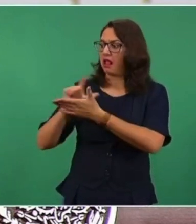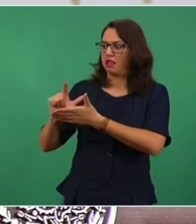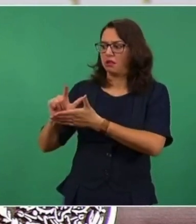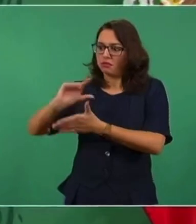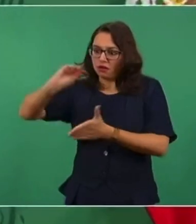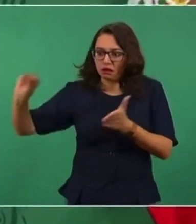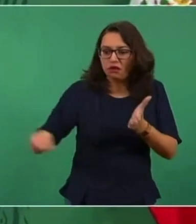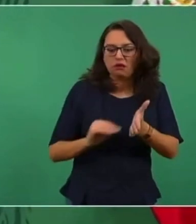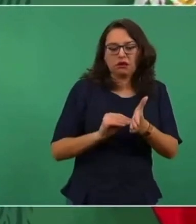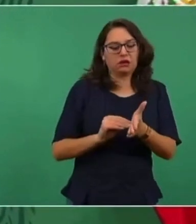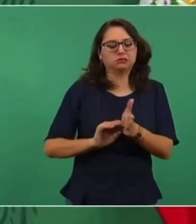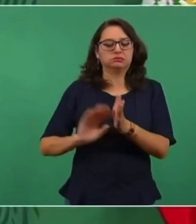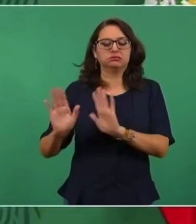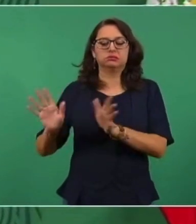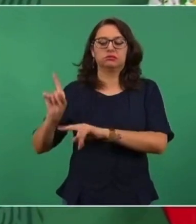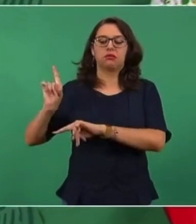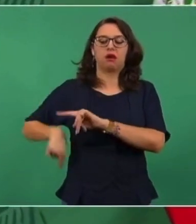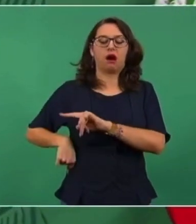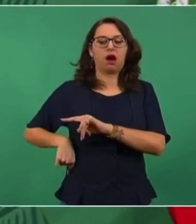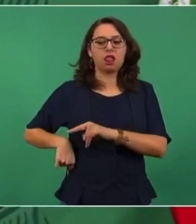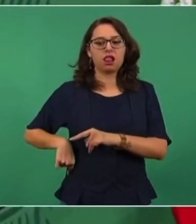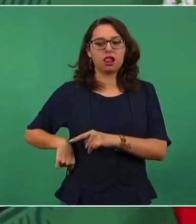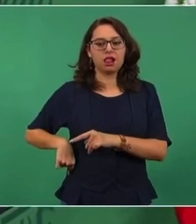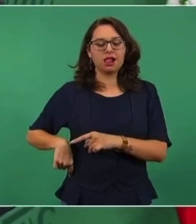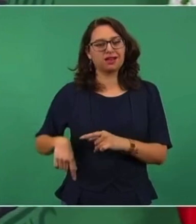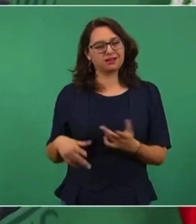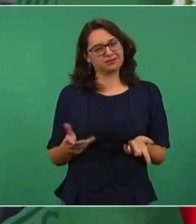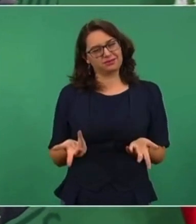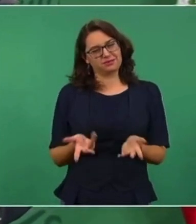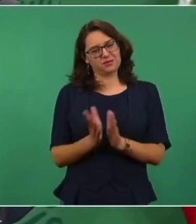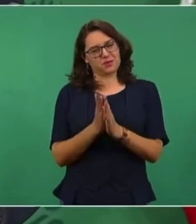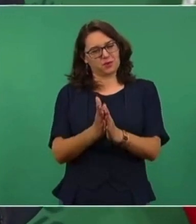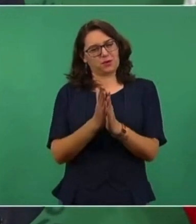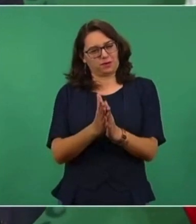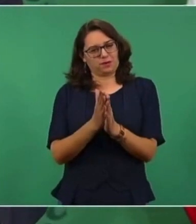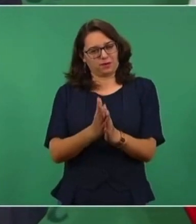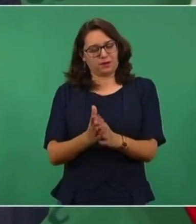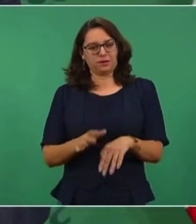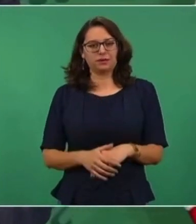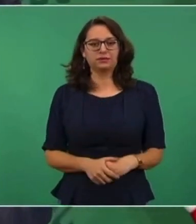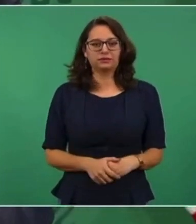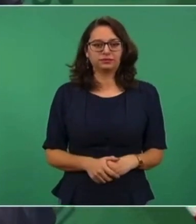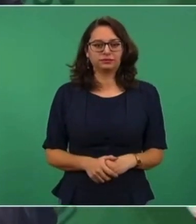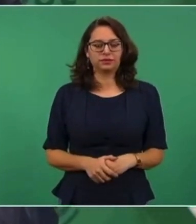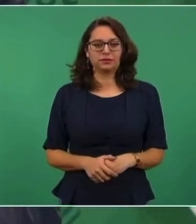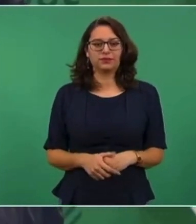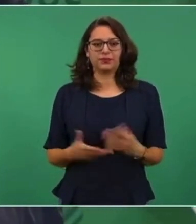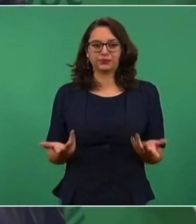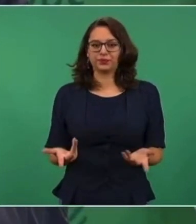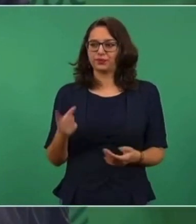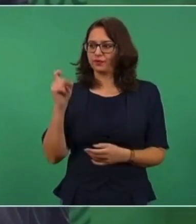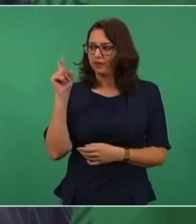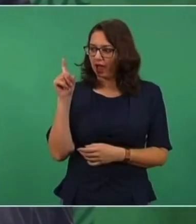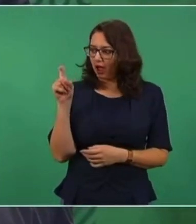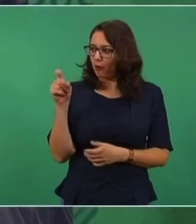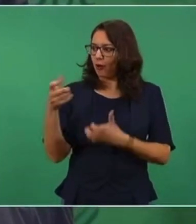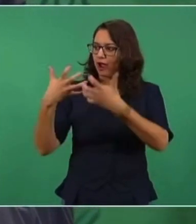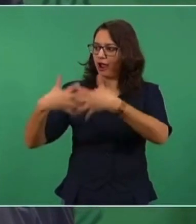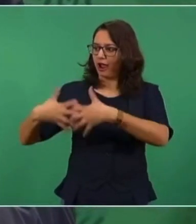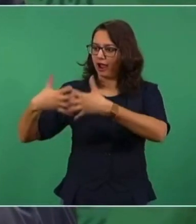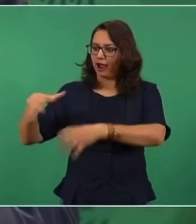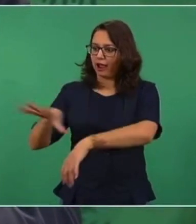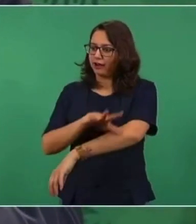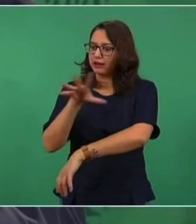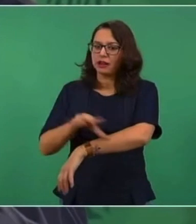eso, que la energía que se produce con agua no es energía limpia.